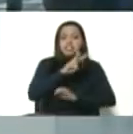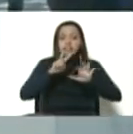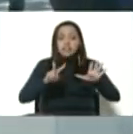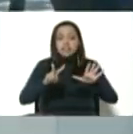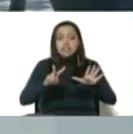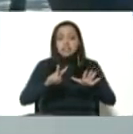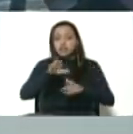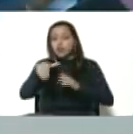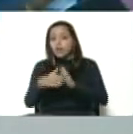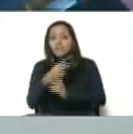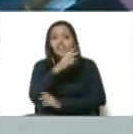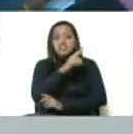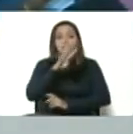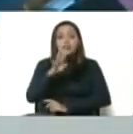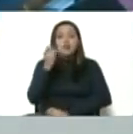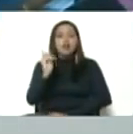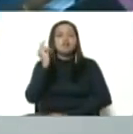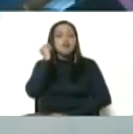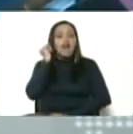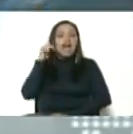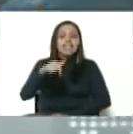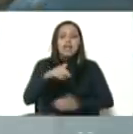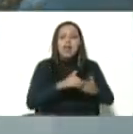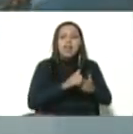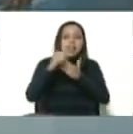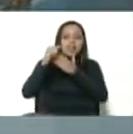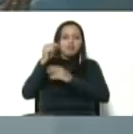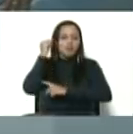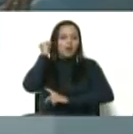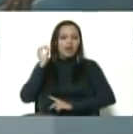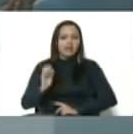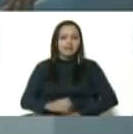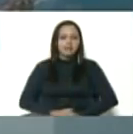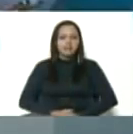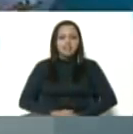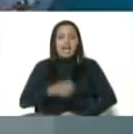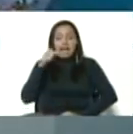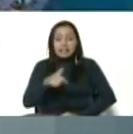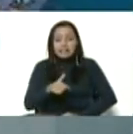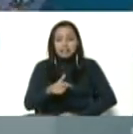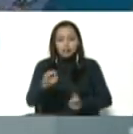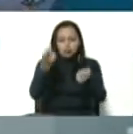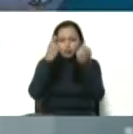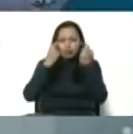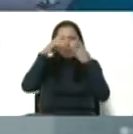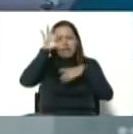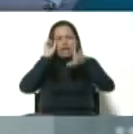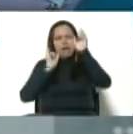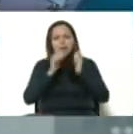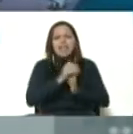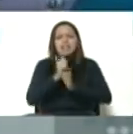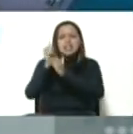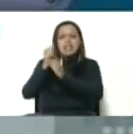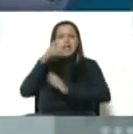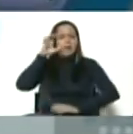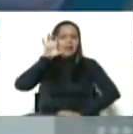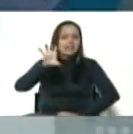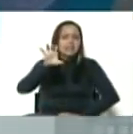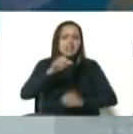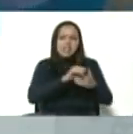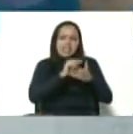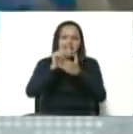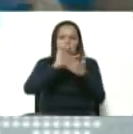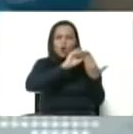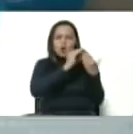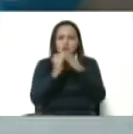son mujeres. Aquí mandan las mujeres, señor presidente, y se forman para dirigir la patria, para dirigir la